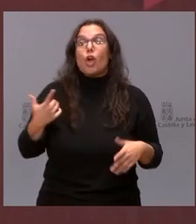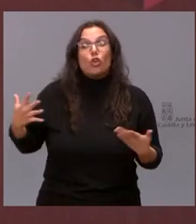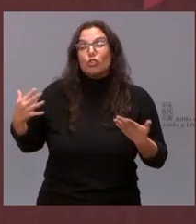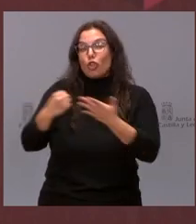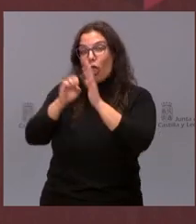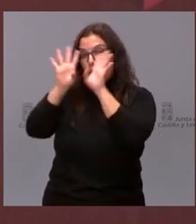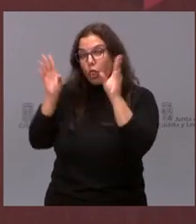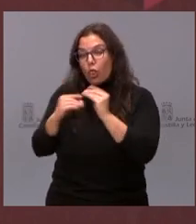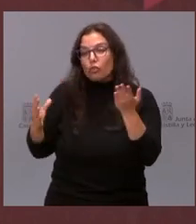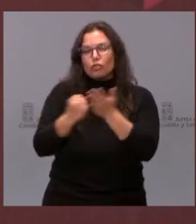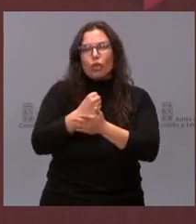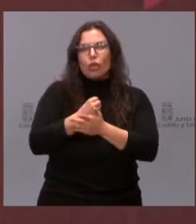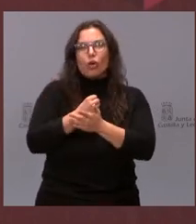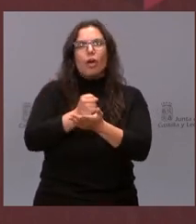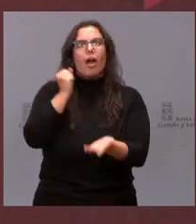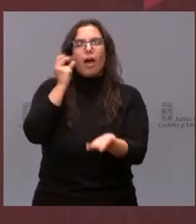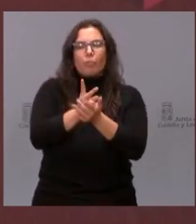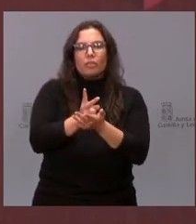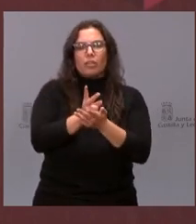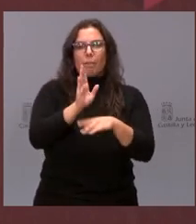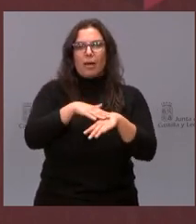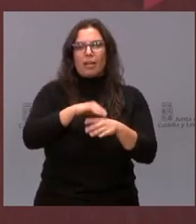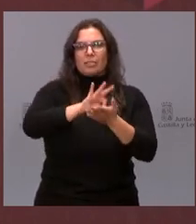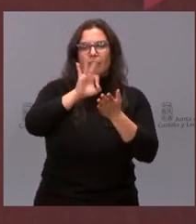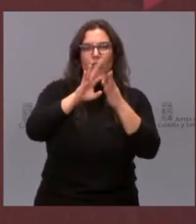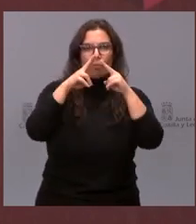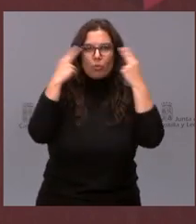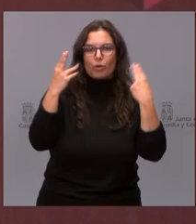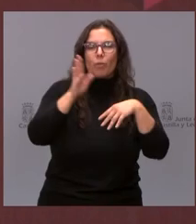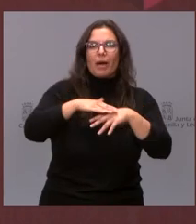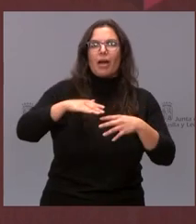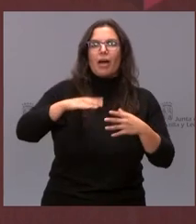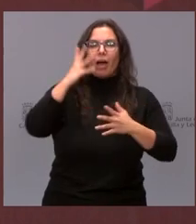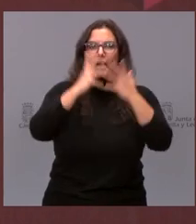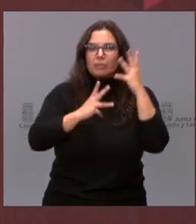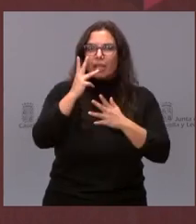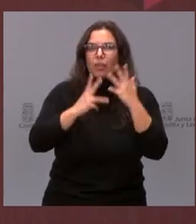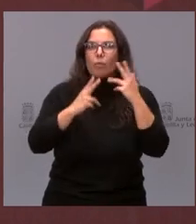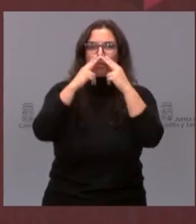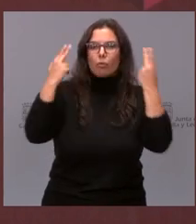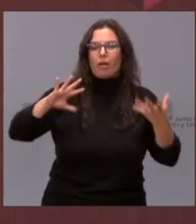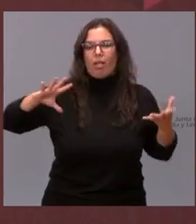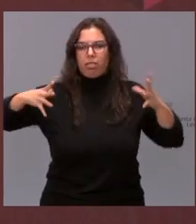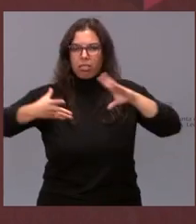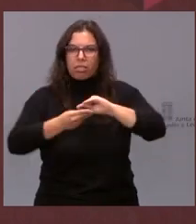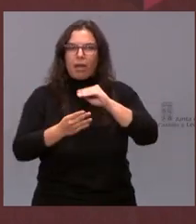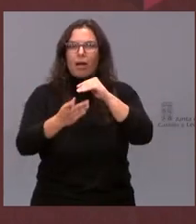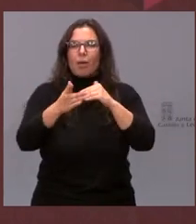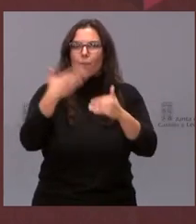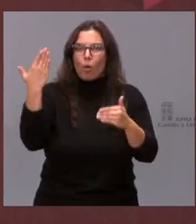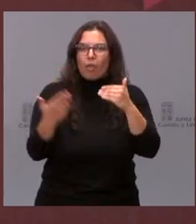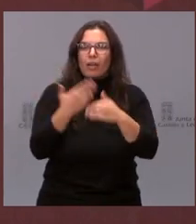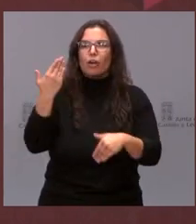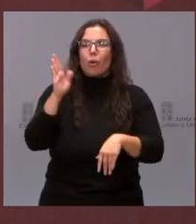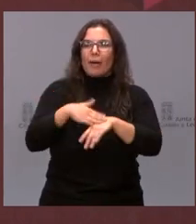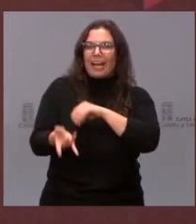apuesta por los servicios públicos, por la modernización de la administración pública, por la creación